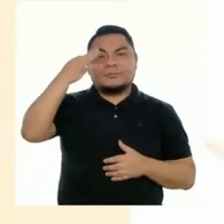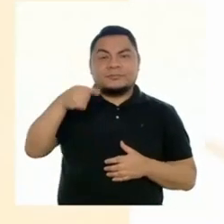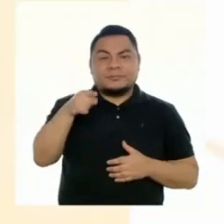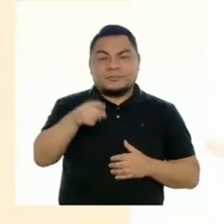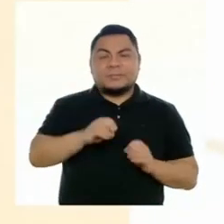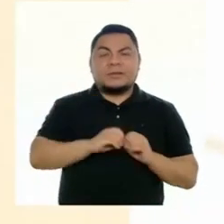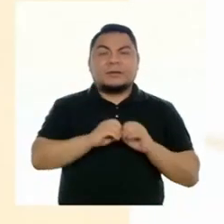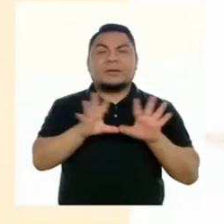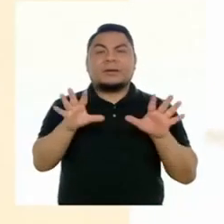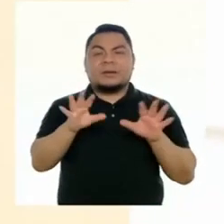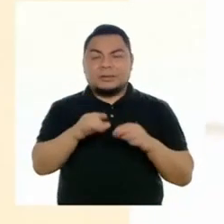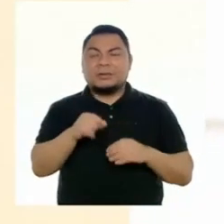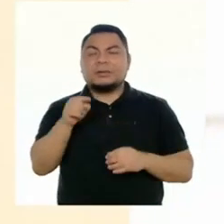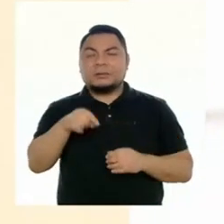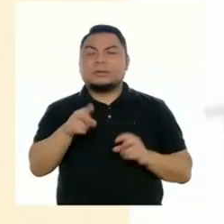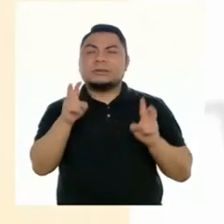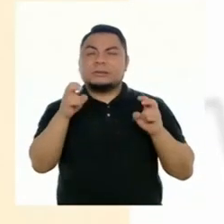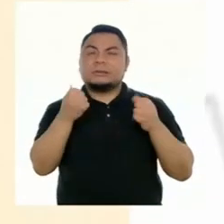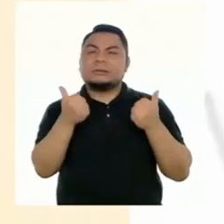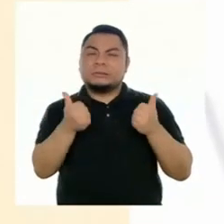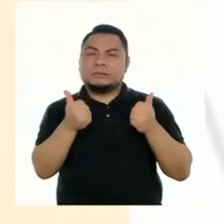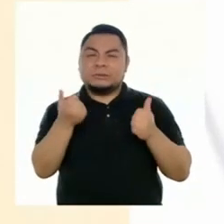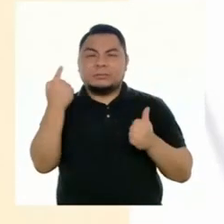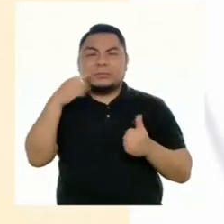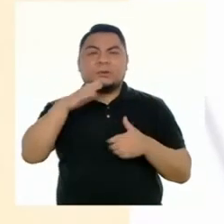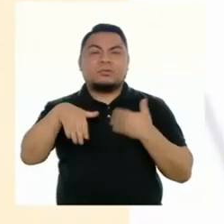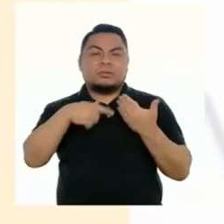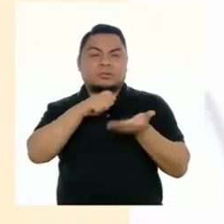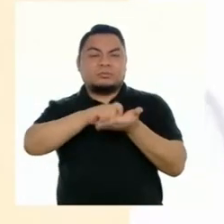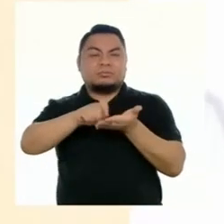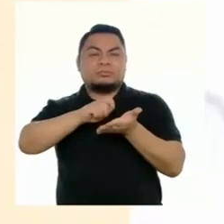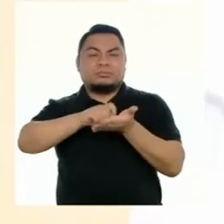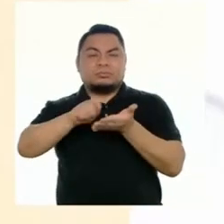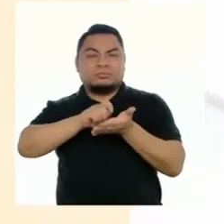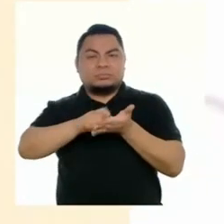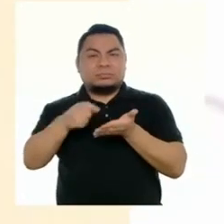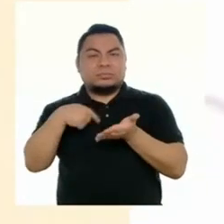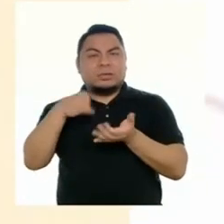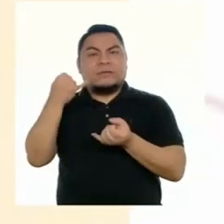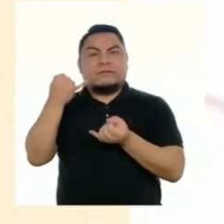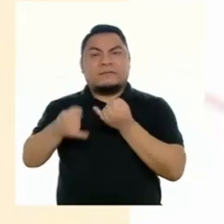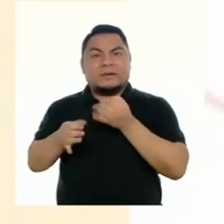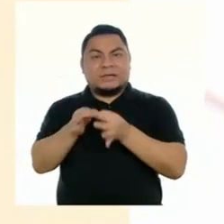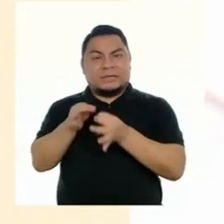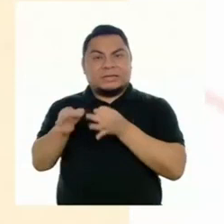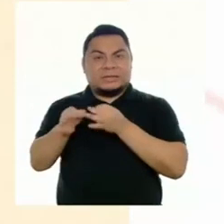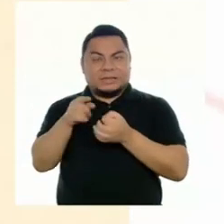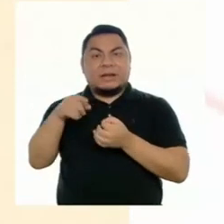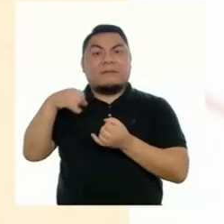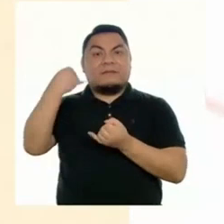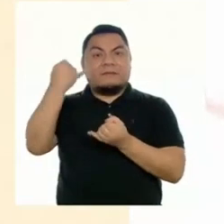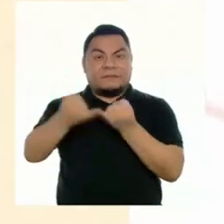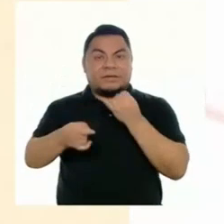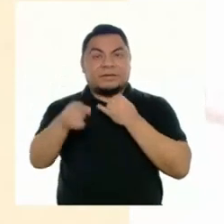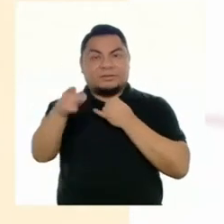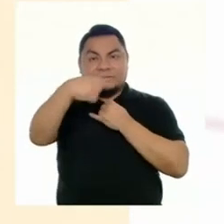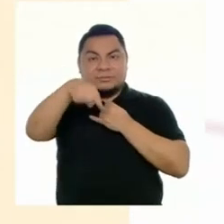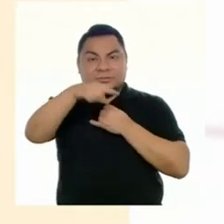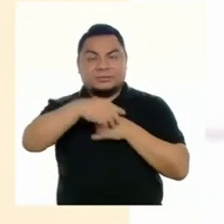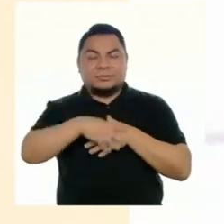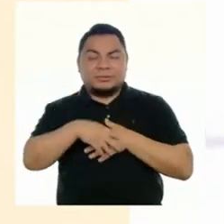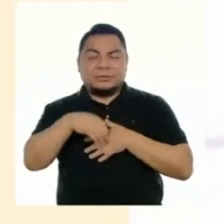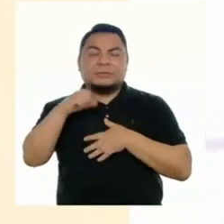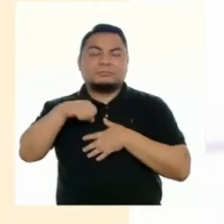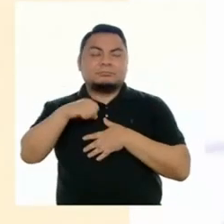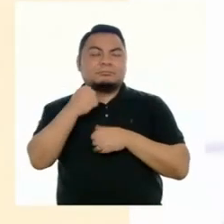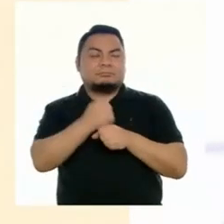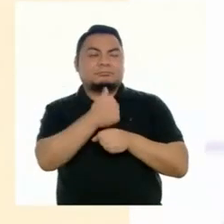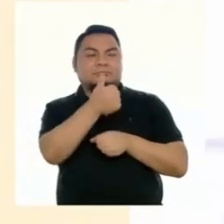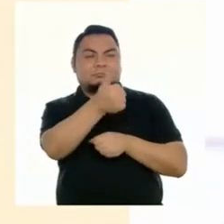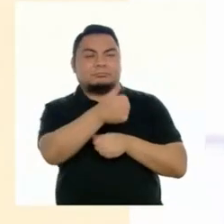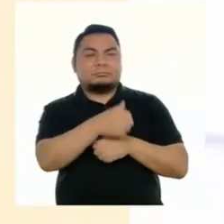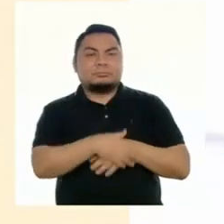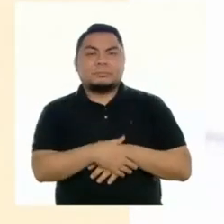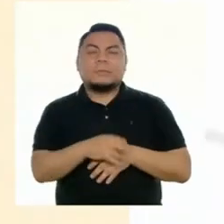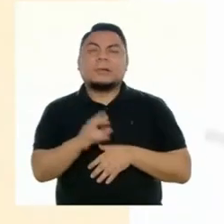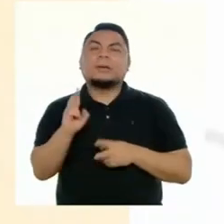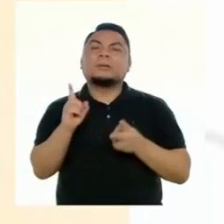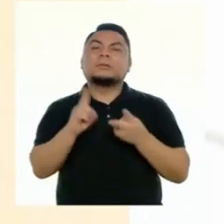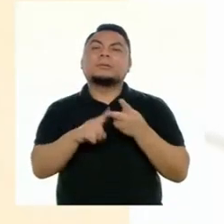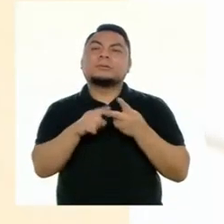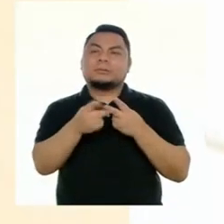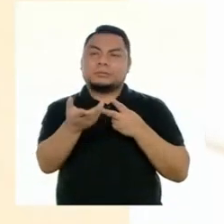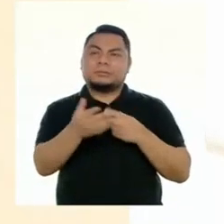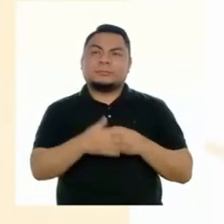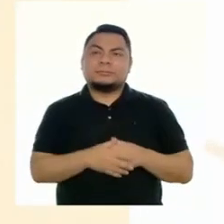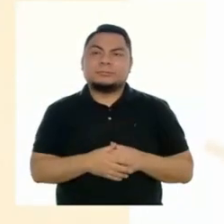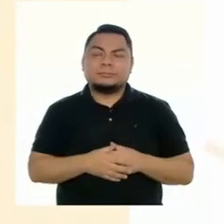definición clara del tema será muy buena para la redacción de nuestro texto argumentativo. Buen trabajo, Miluska. ¿Y sobre el segundo